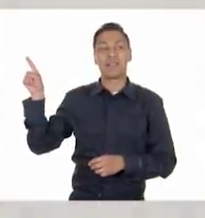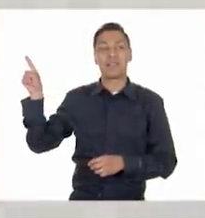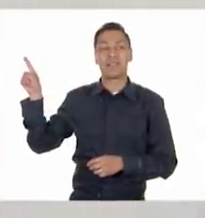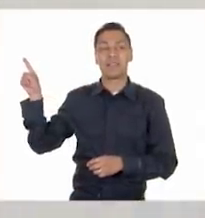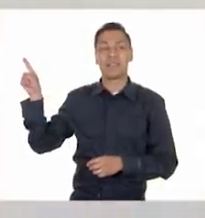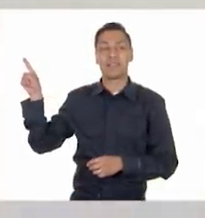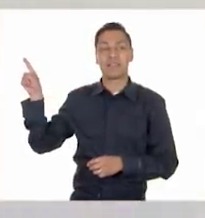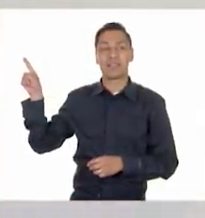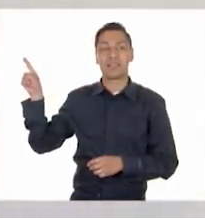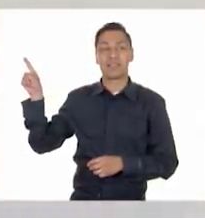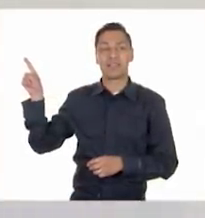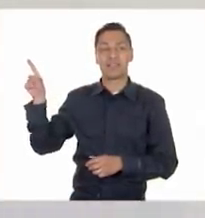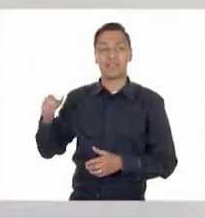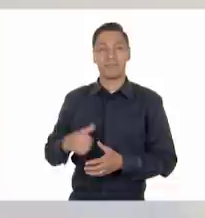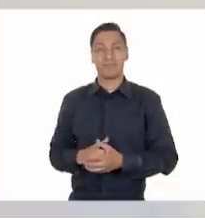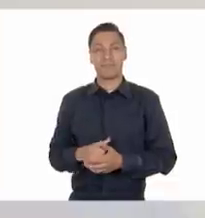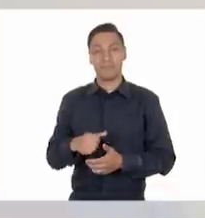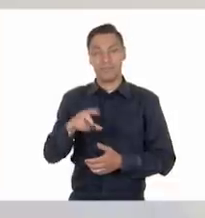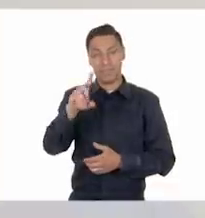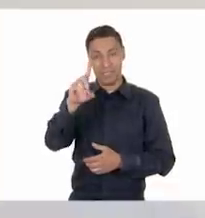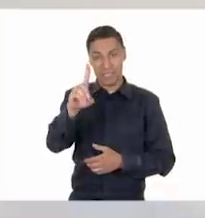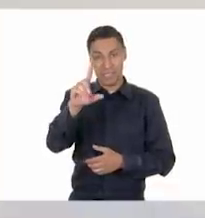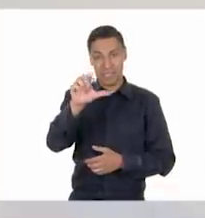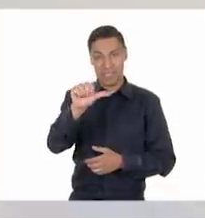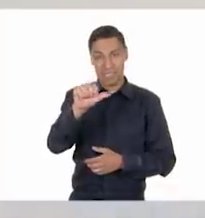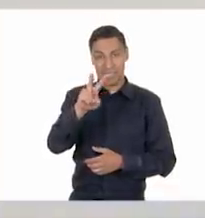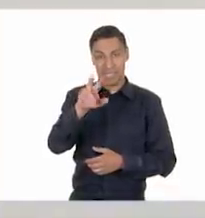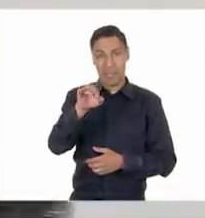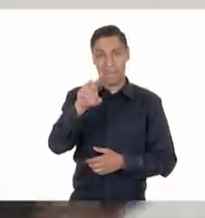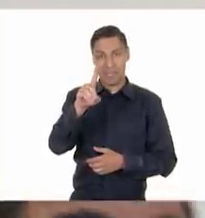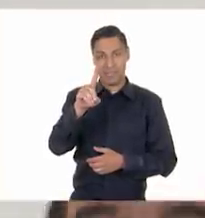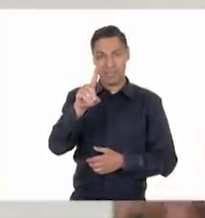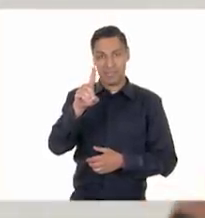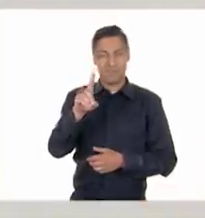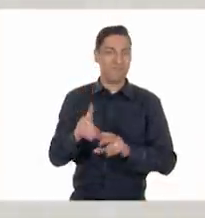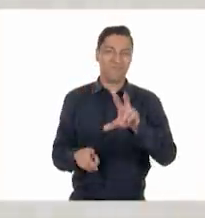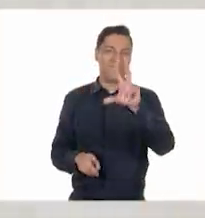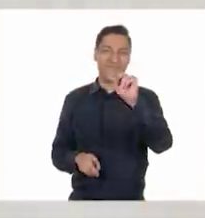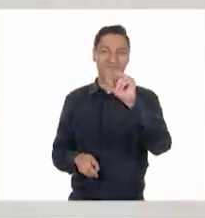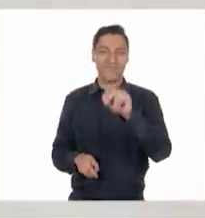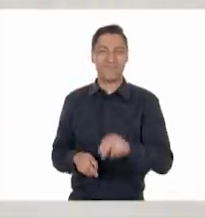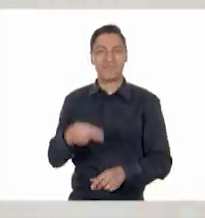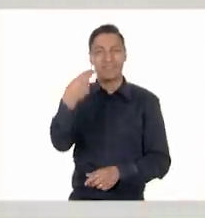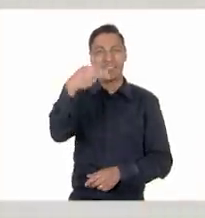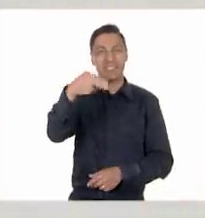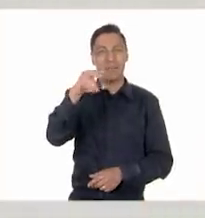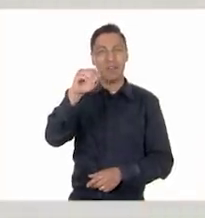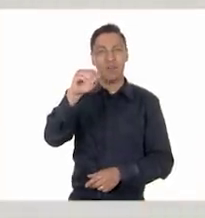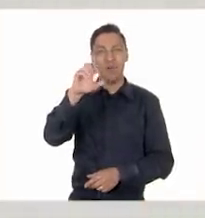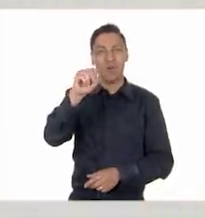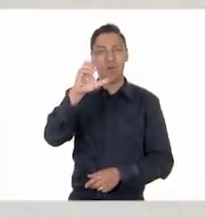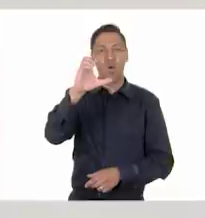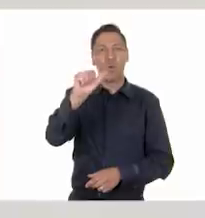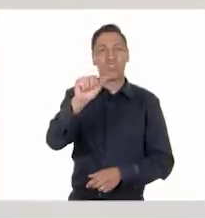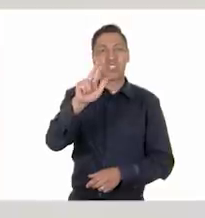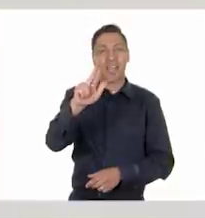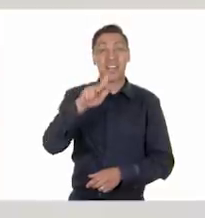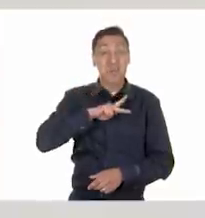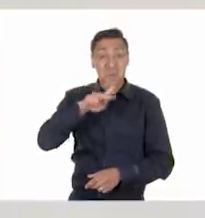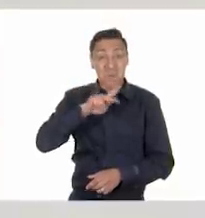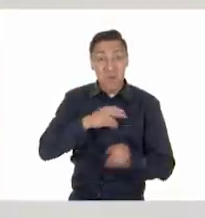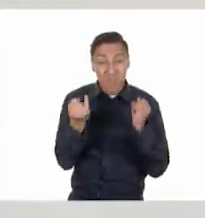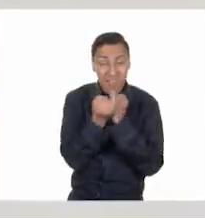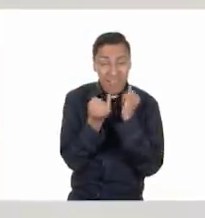llamará David. No, se llama Oscar. ¿Se llama Oscar como yo? Sí, como tú. Ah, mira, tocayo.